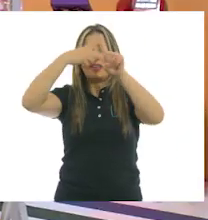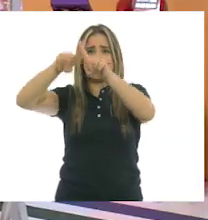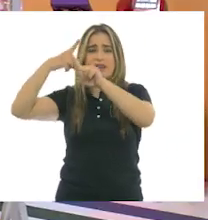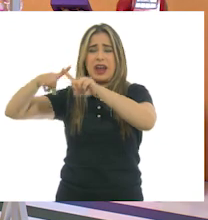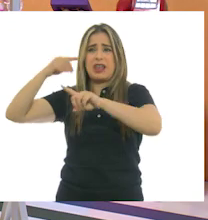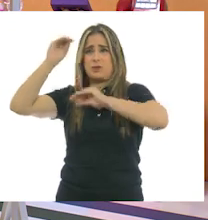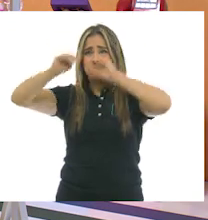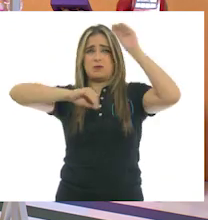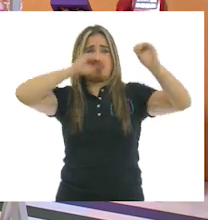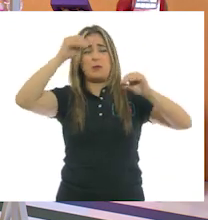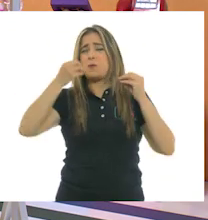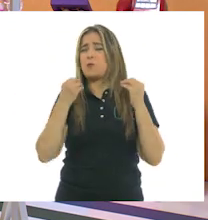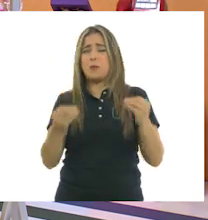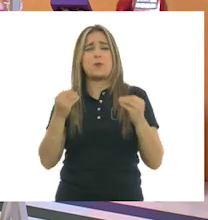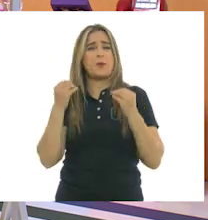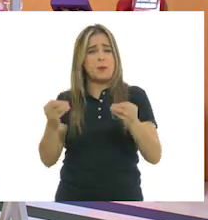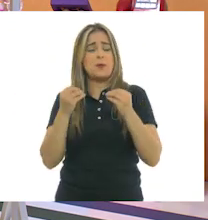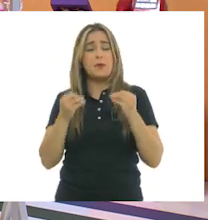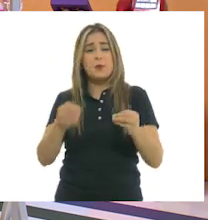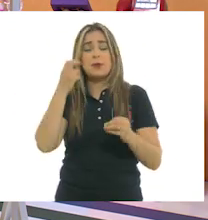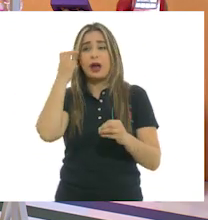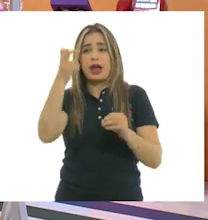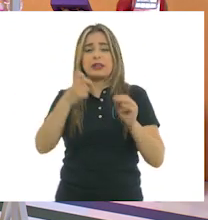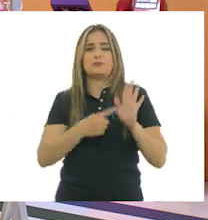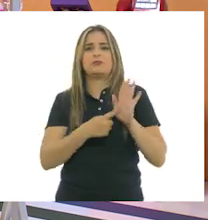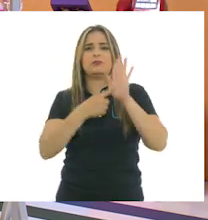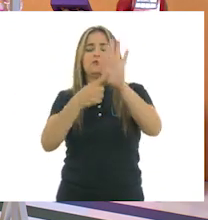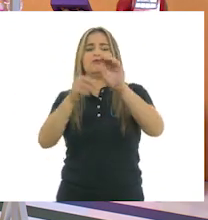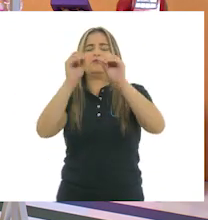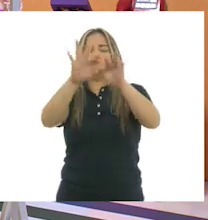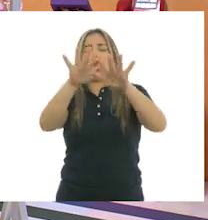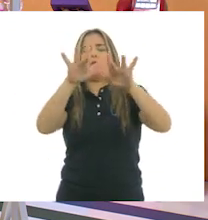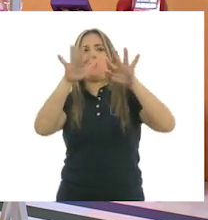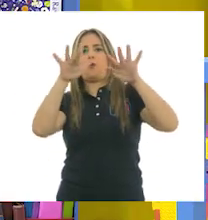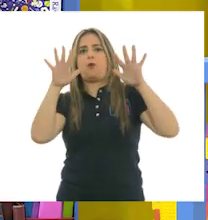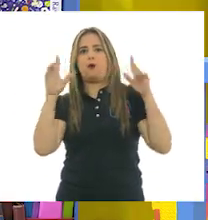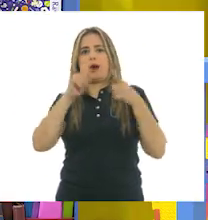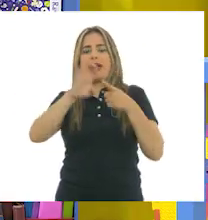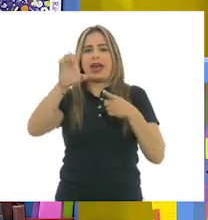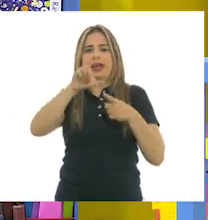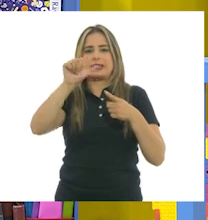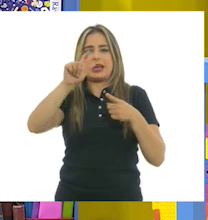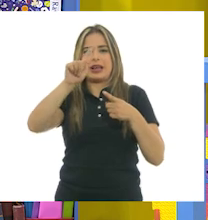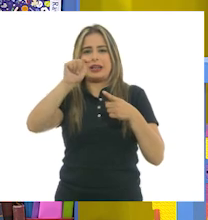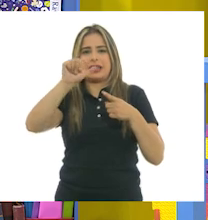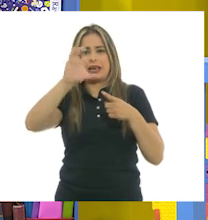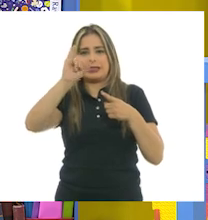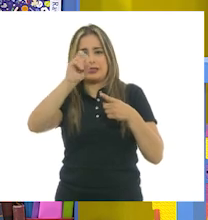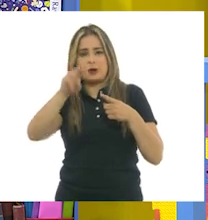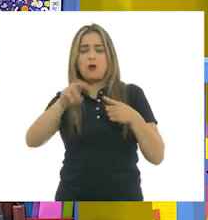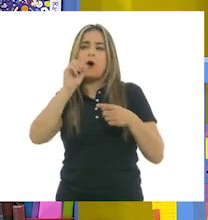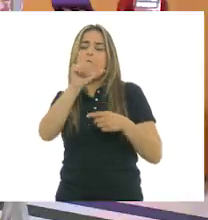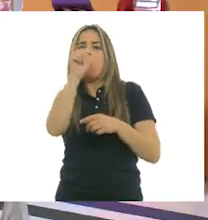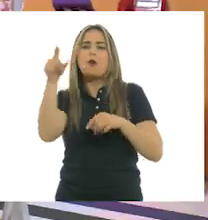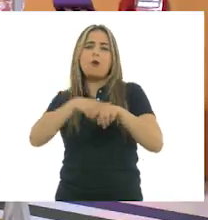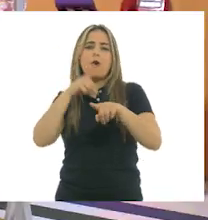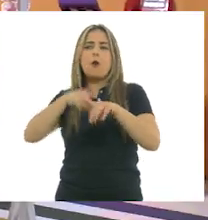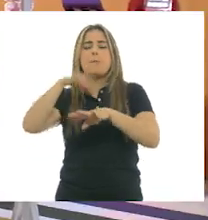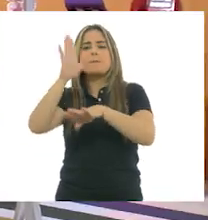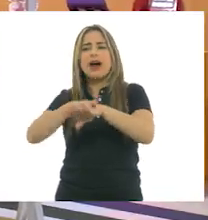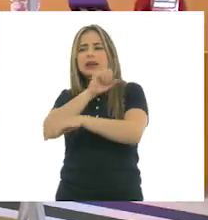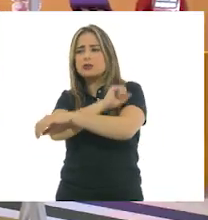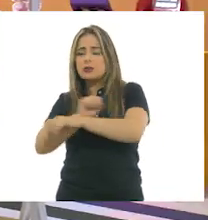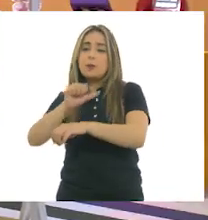saturados, como tú decías, y entonces haces una exaltación o colocas un color cálido con un color frío para ir haciendo un contraste, ¿no?